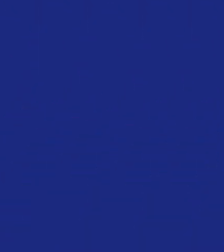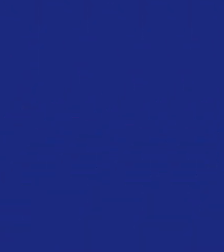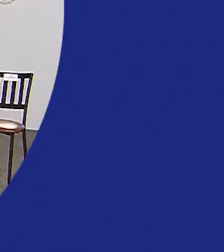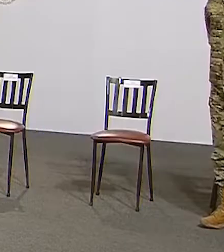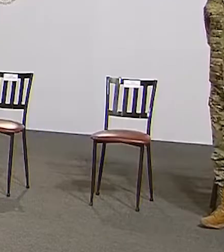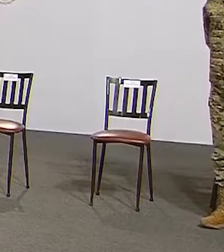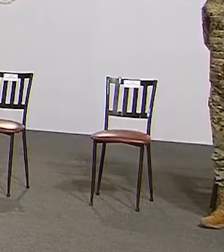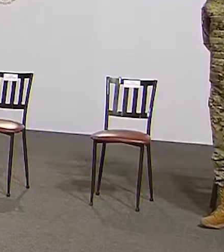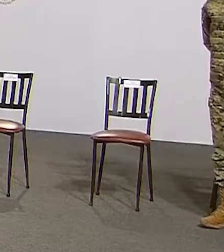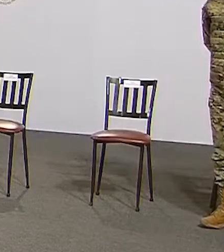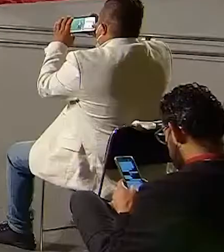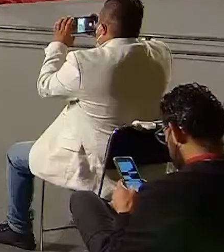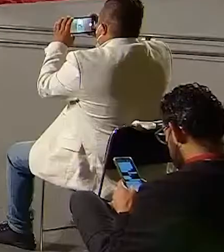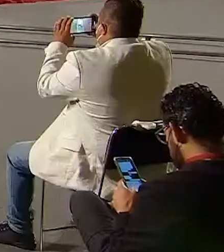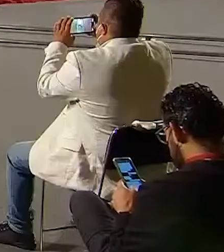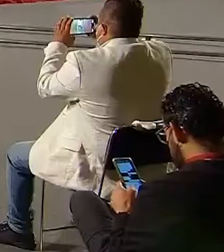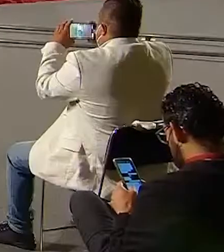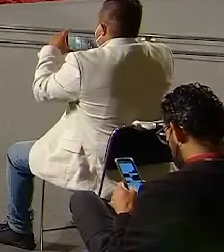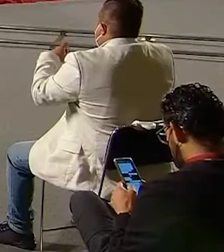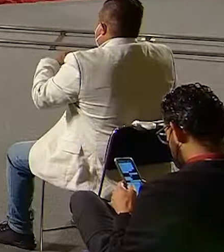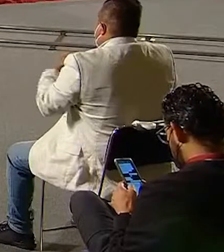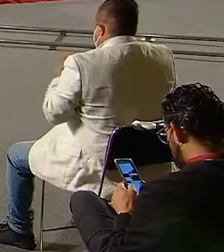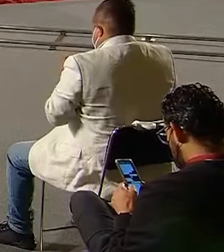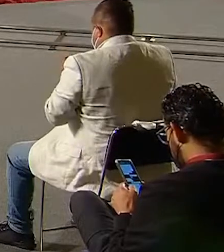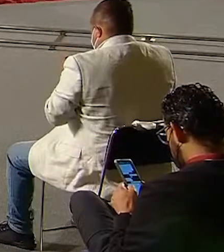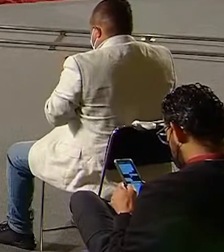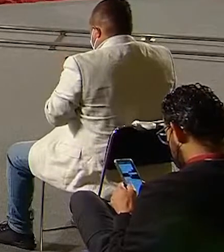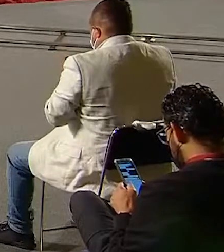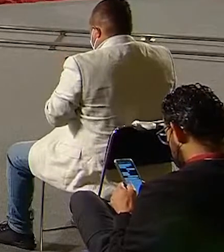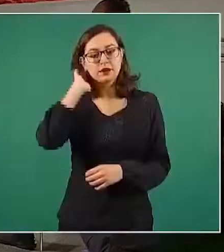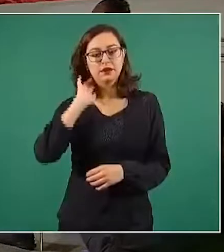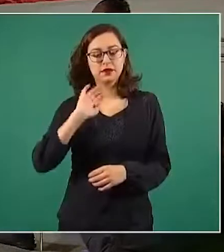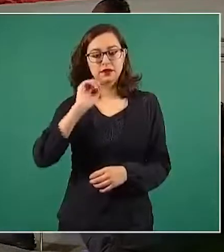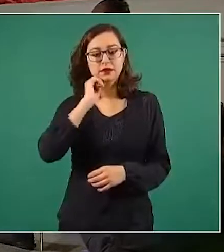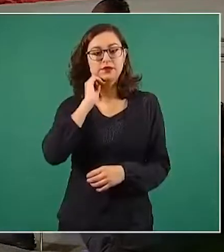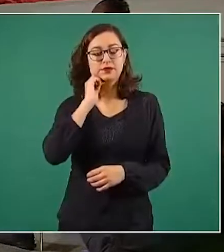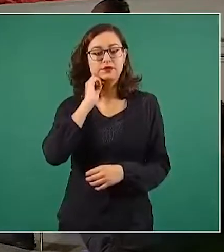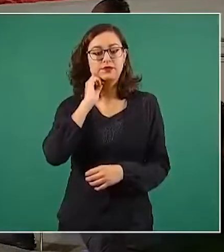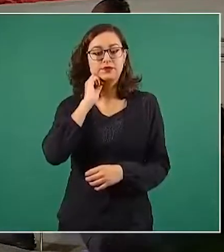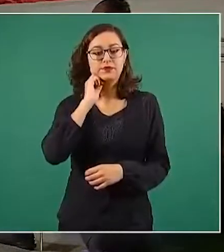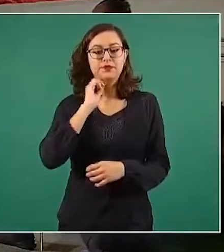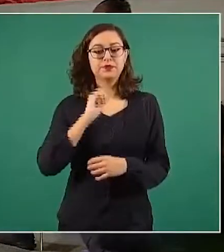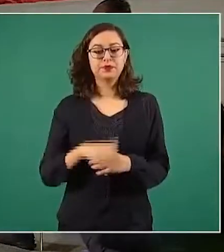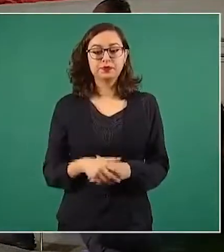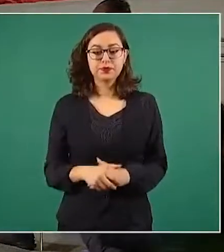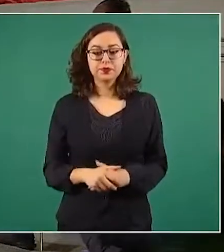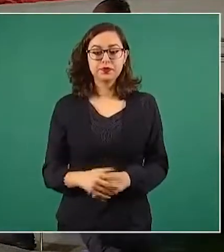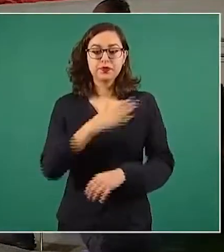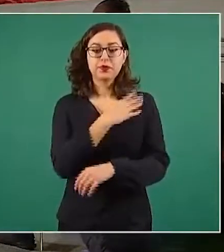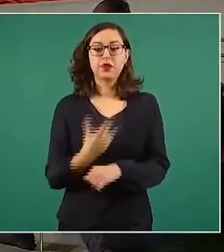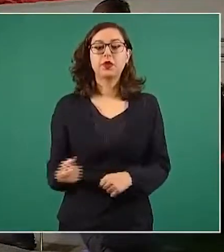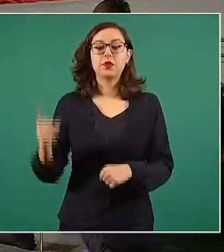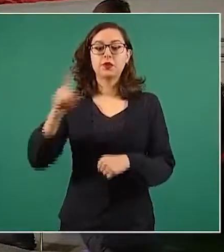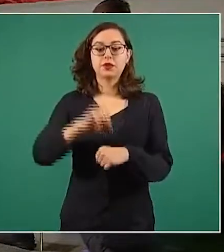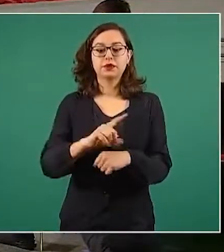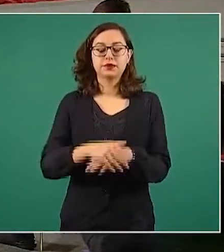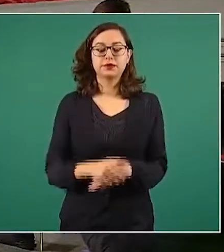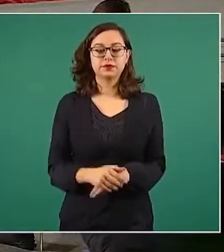Bueno, iniciamos enviando una felicitación